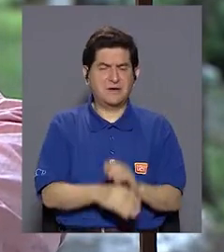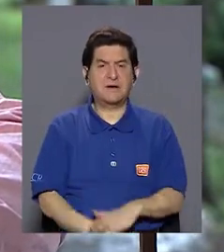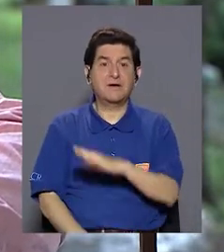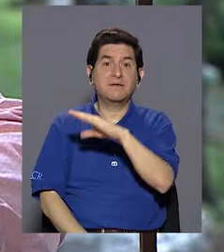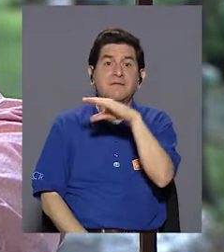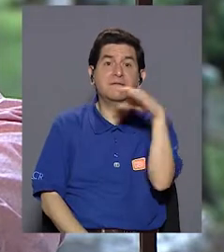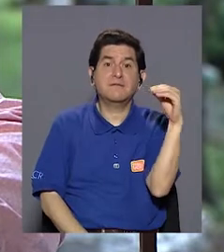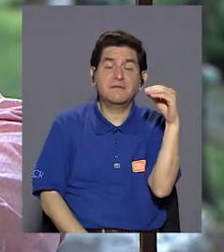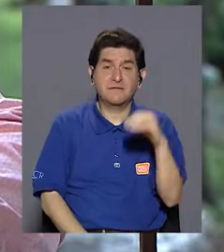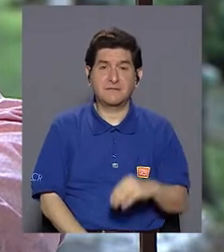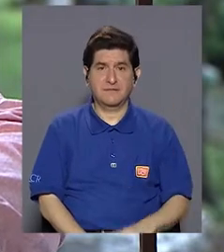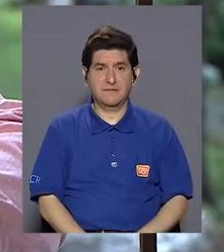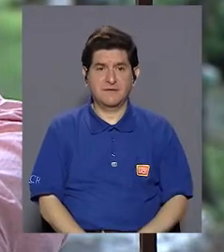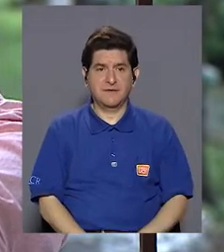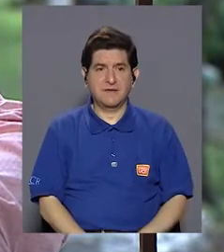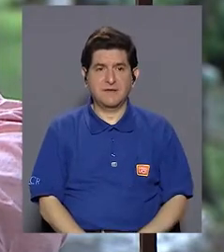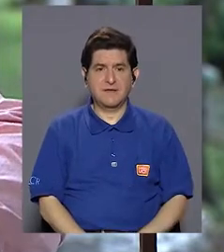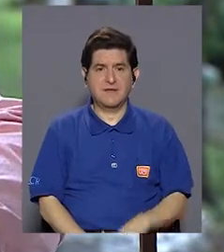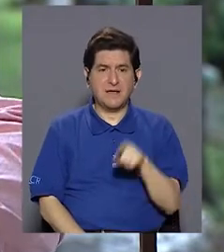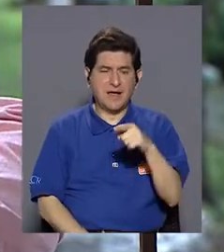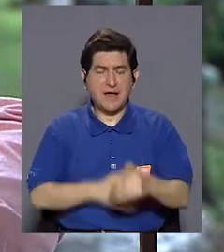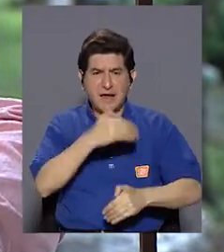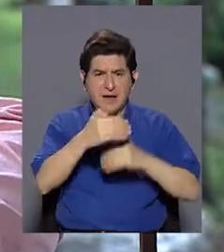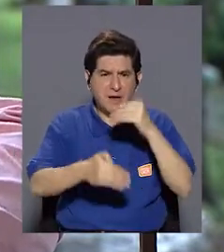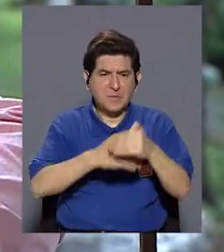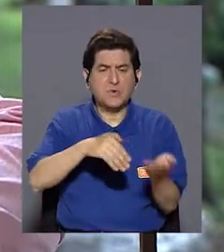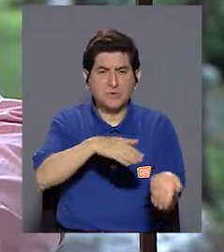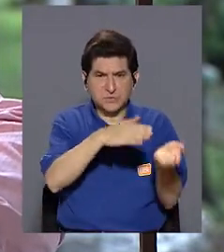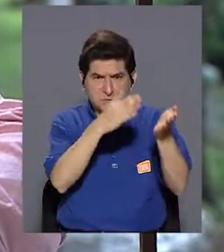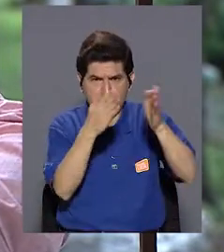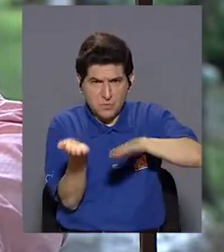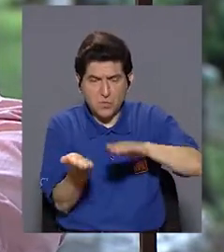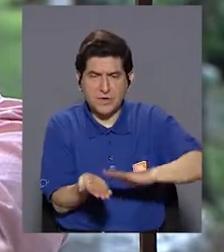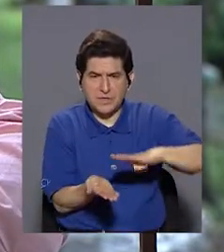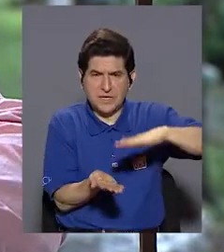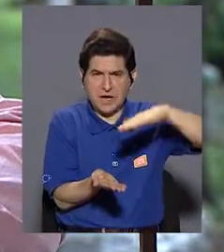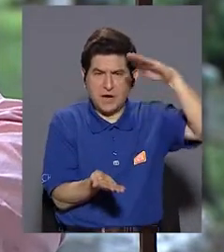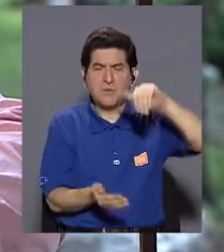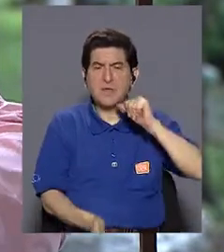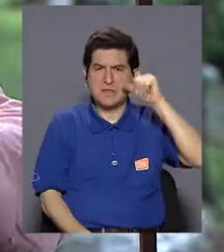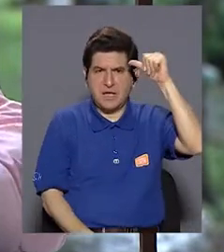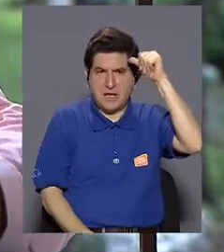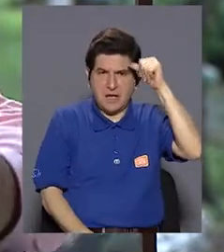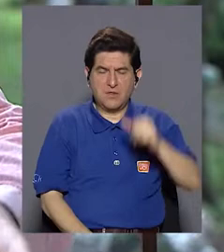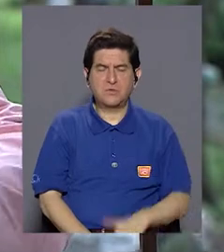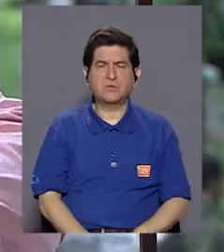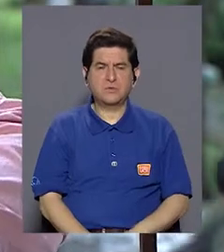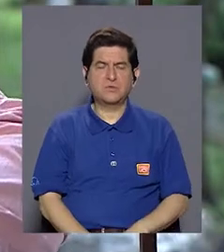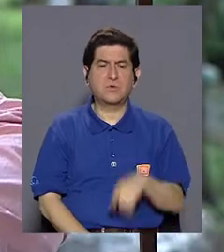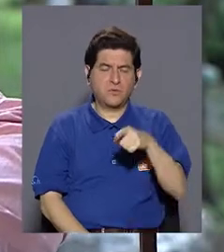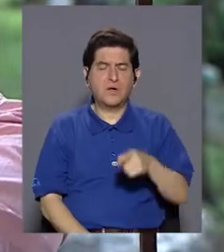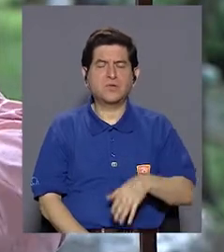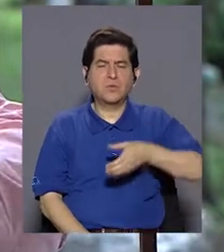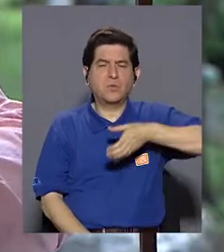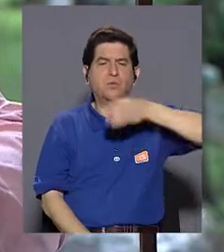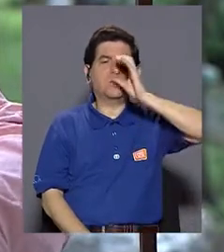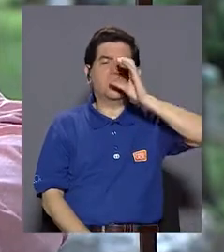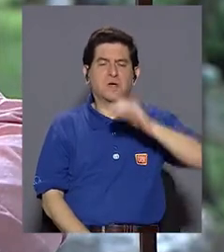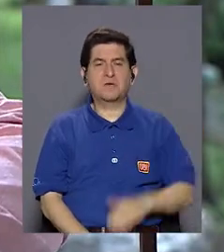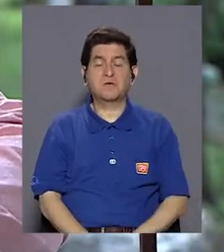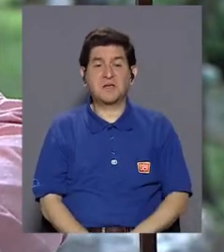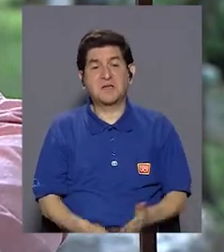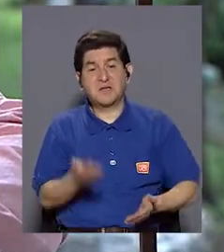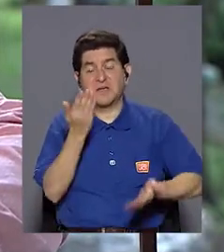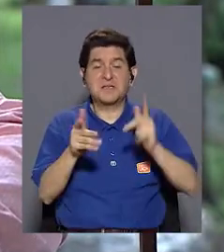morbilidad y la mortalidad aumenta en adultos, digamos que son conscientes cuando se toman el producto, cuando